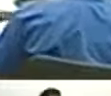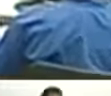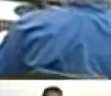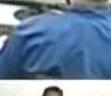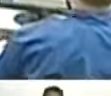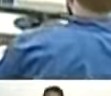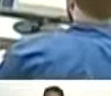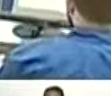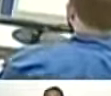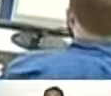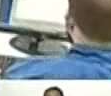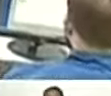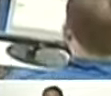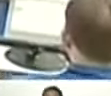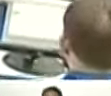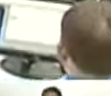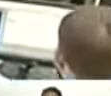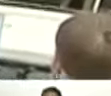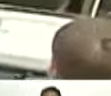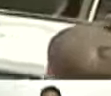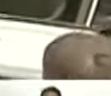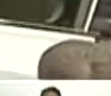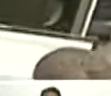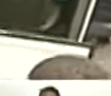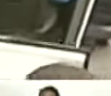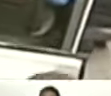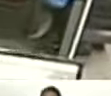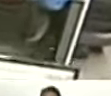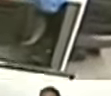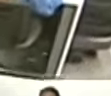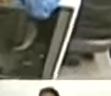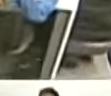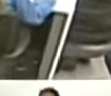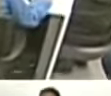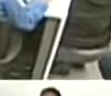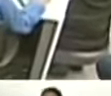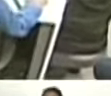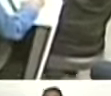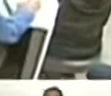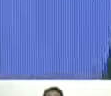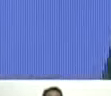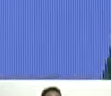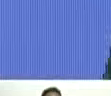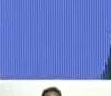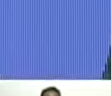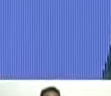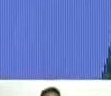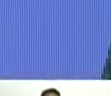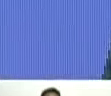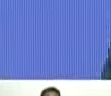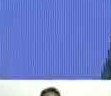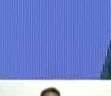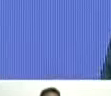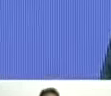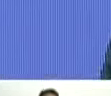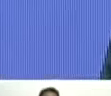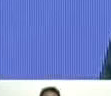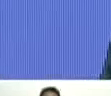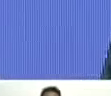ministro de la presidencia, general Jorge Márquez. Todos los ministros, ministras,